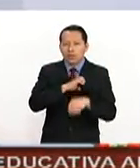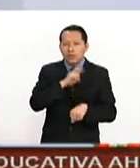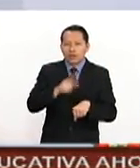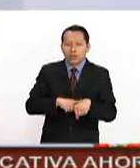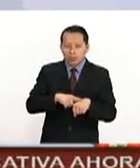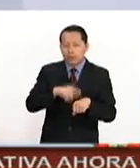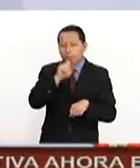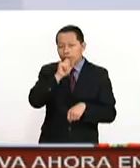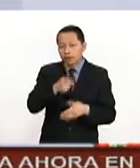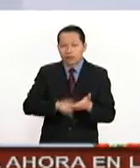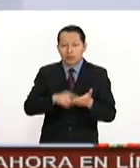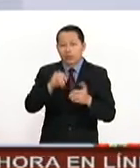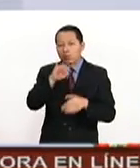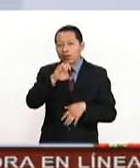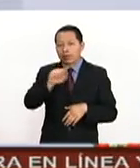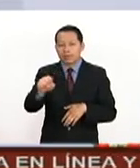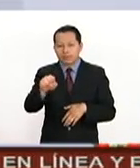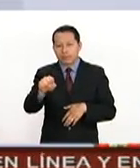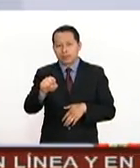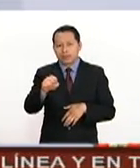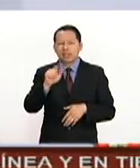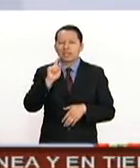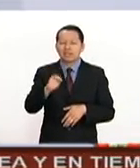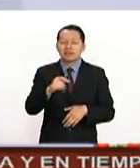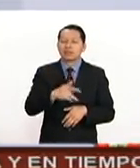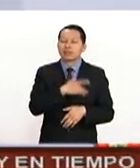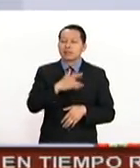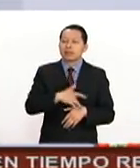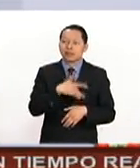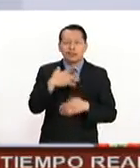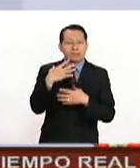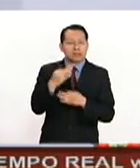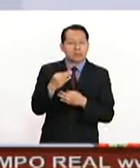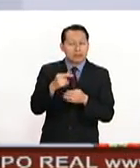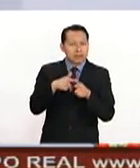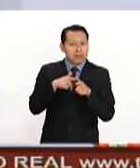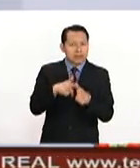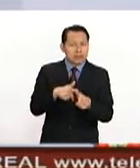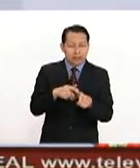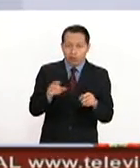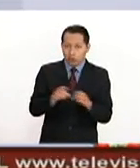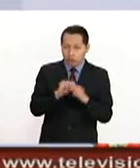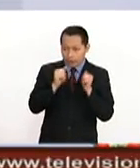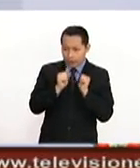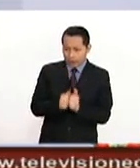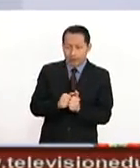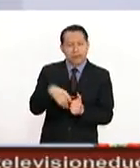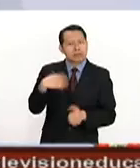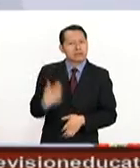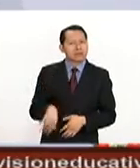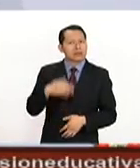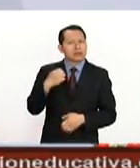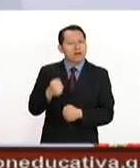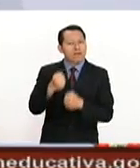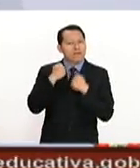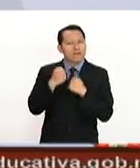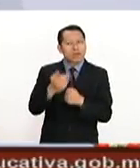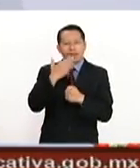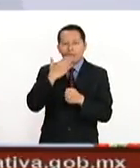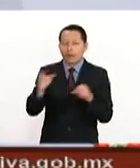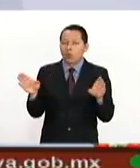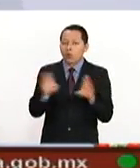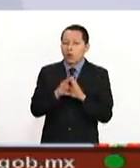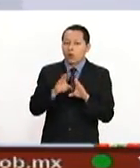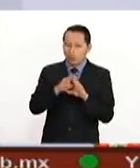médica en el Instituto Mexicano del Seguro Social, sería un gran honor continuar en esta institución, en esta grandiosa institución como